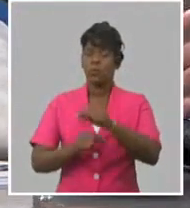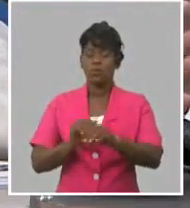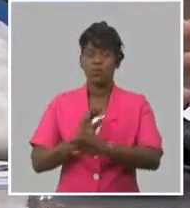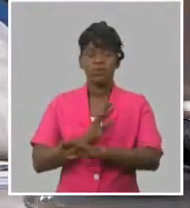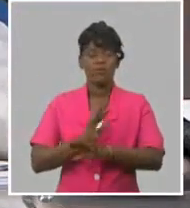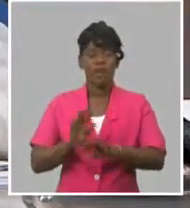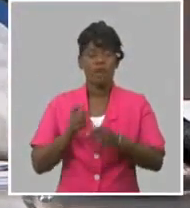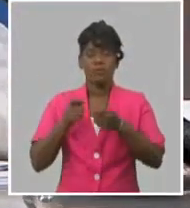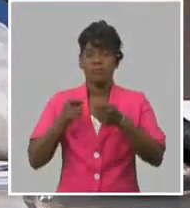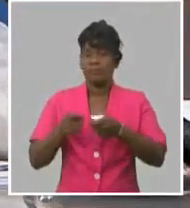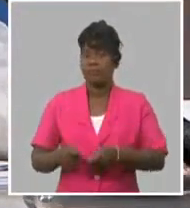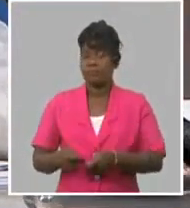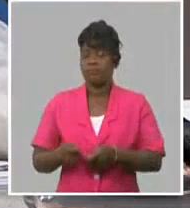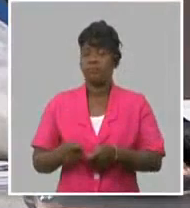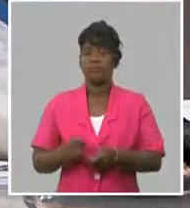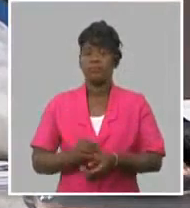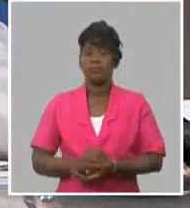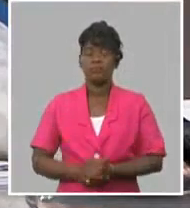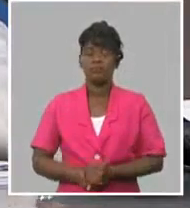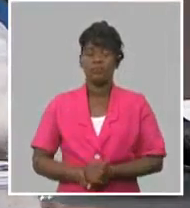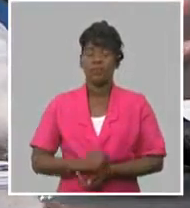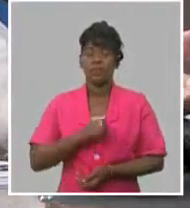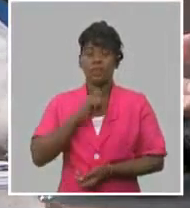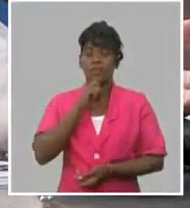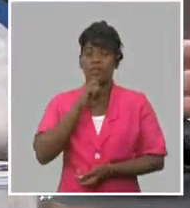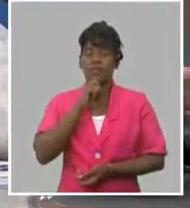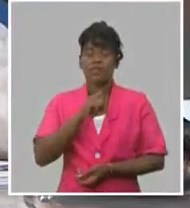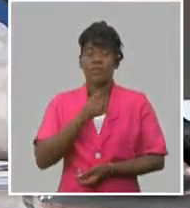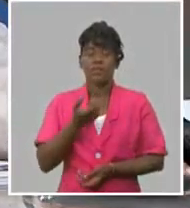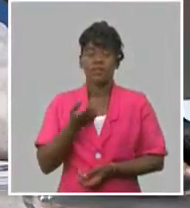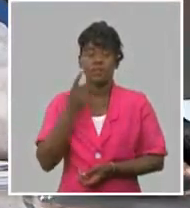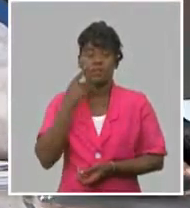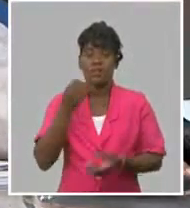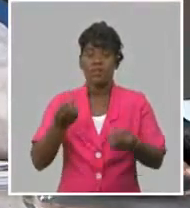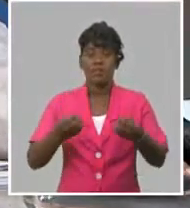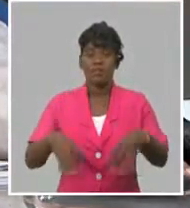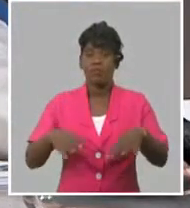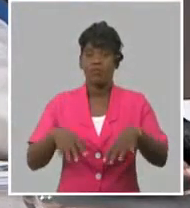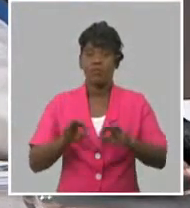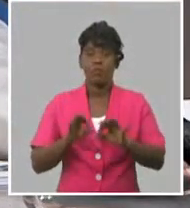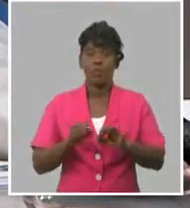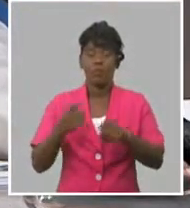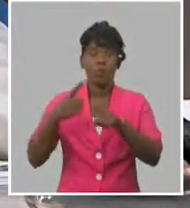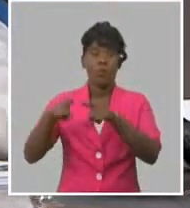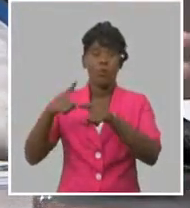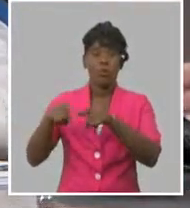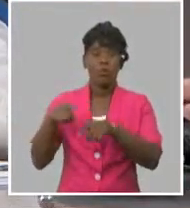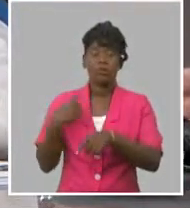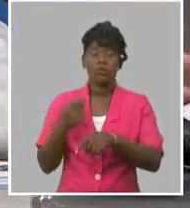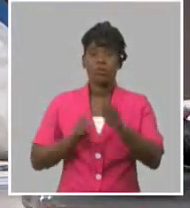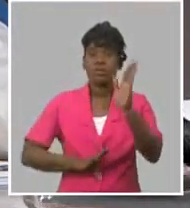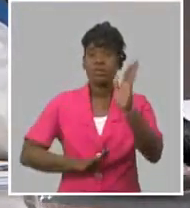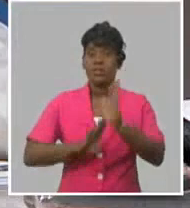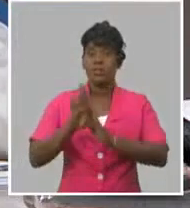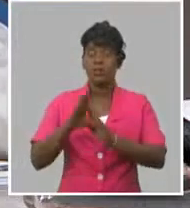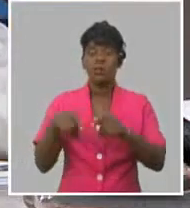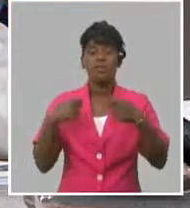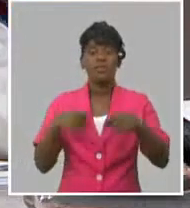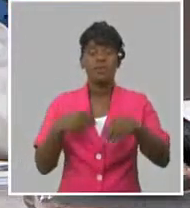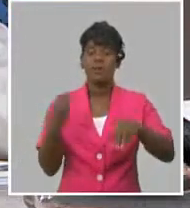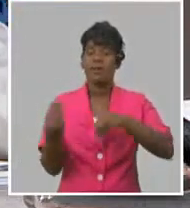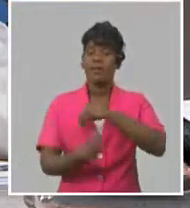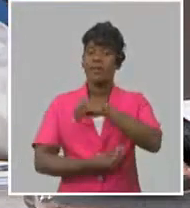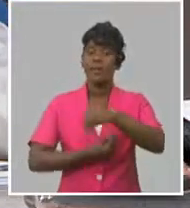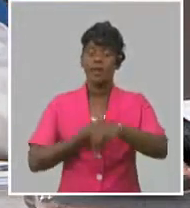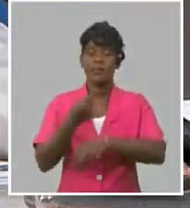conclusión, como ya dijimos, que no es posible enfrentar otras cosas si no logramos un ordenamiento